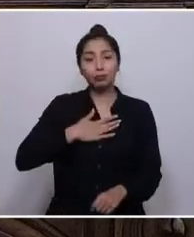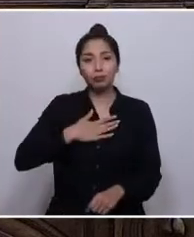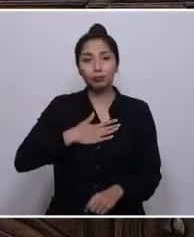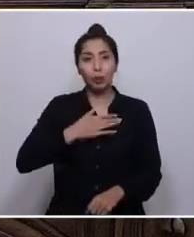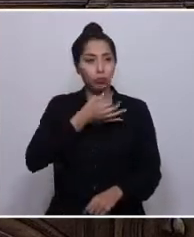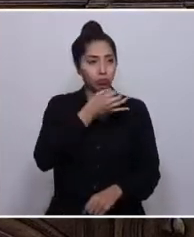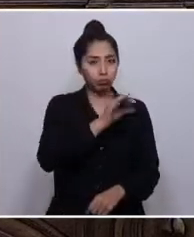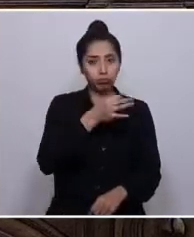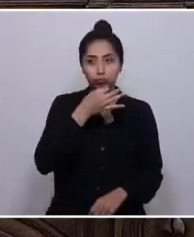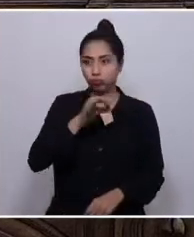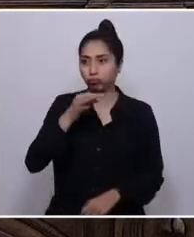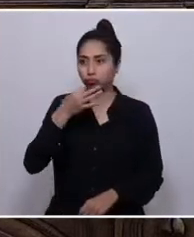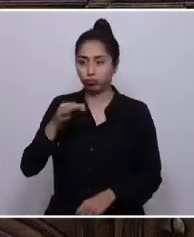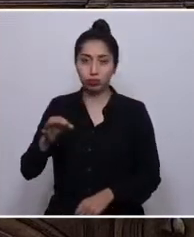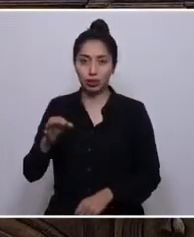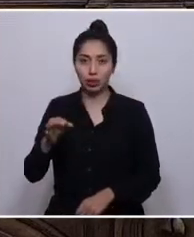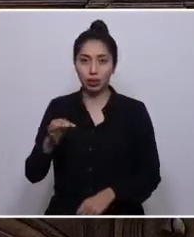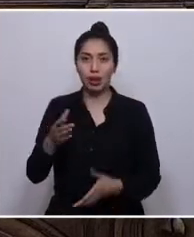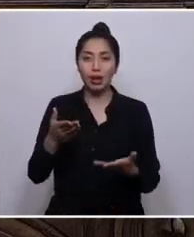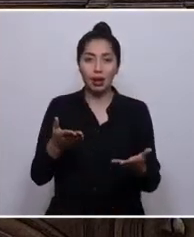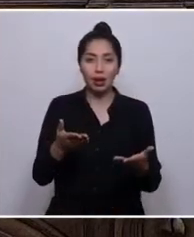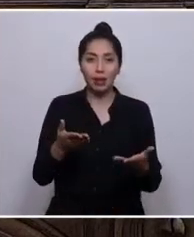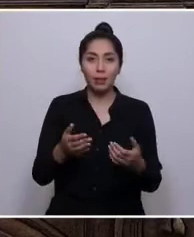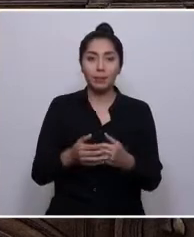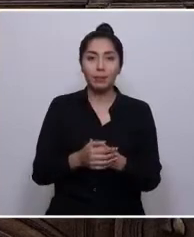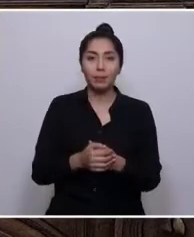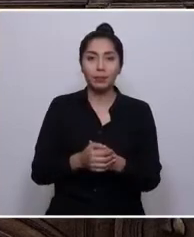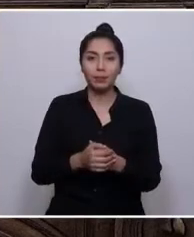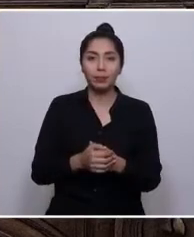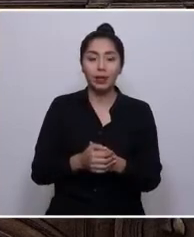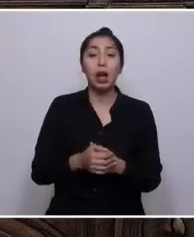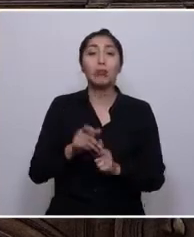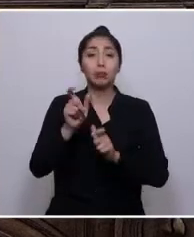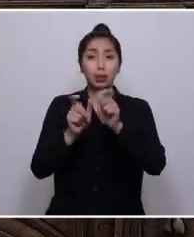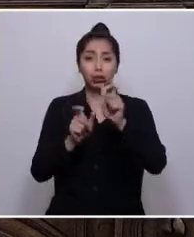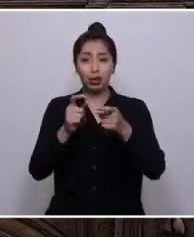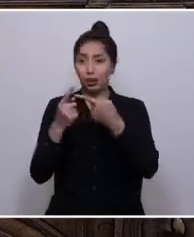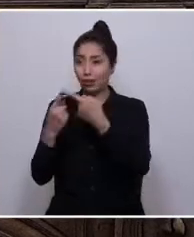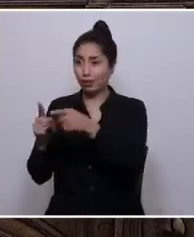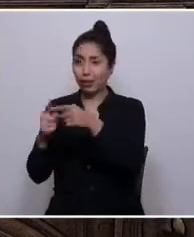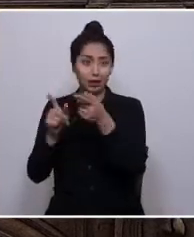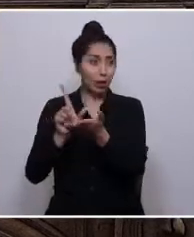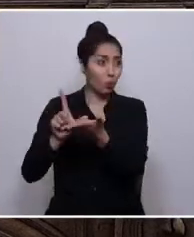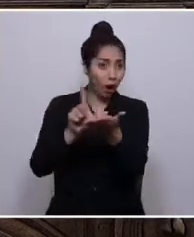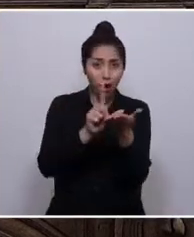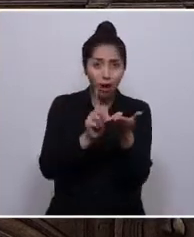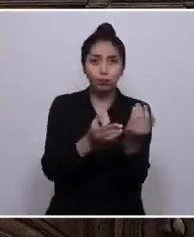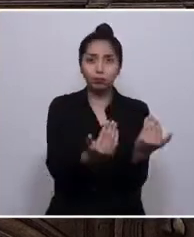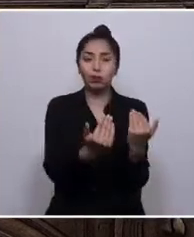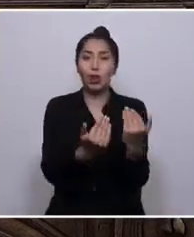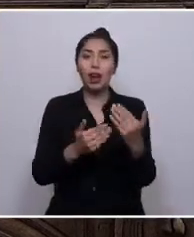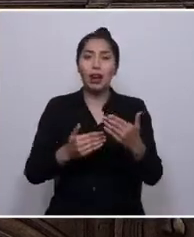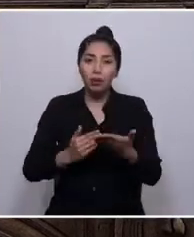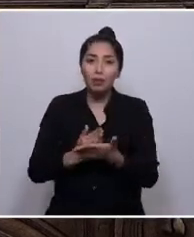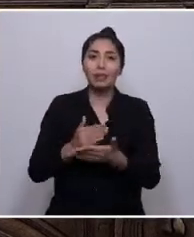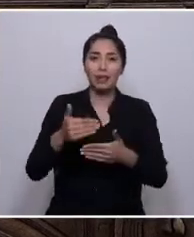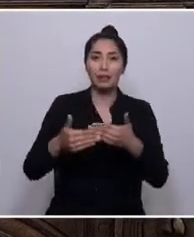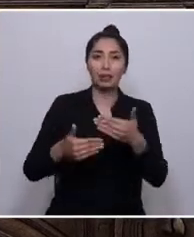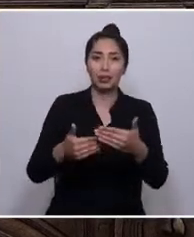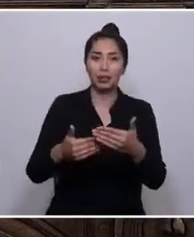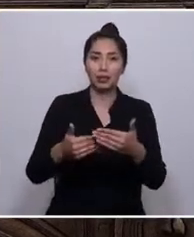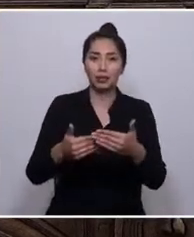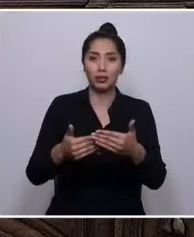distintos rincones, a quienes en distintos rincones iniciamos este proceso. Encontrándonos en